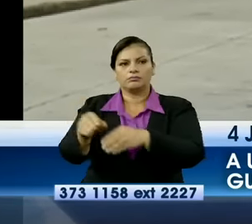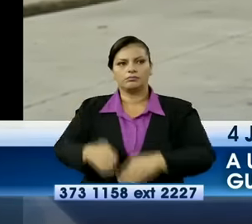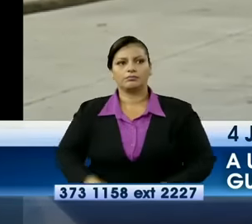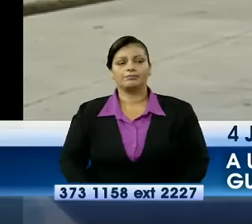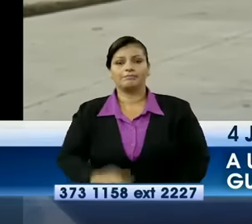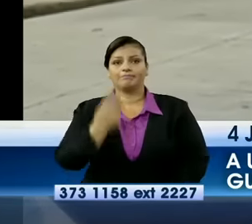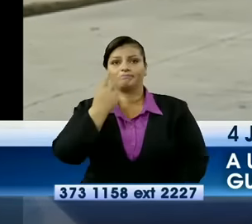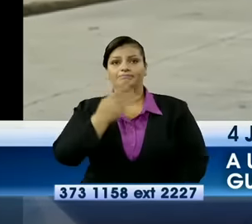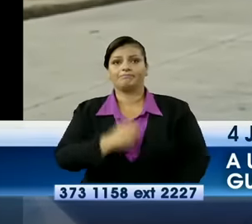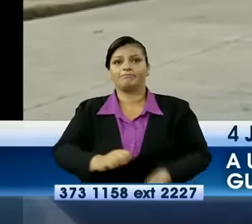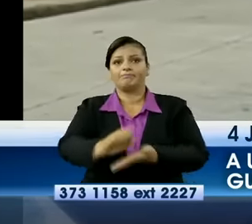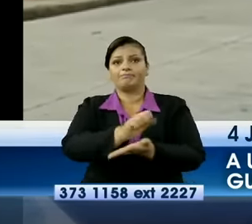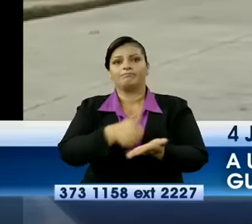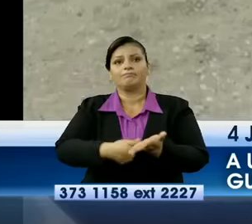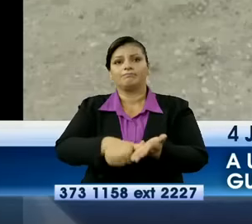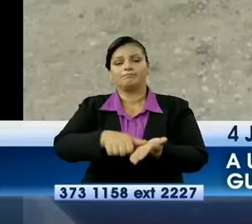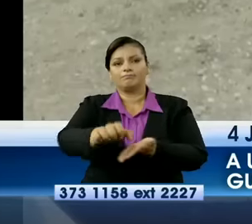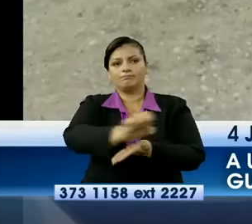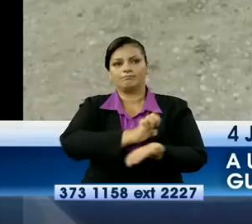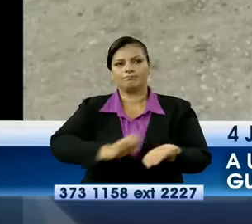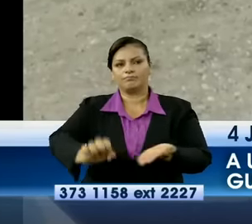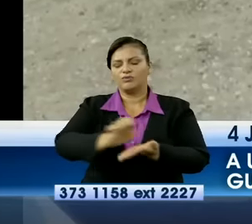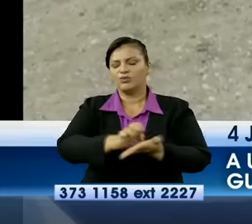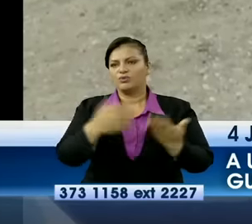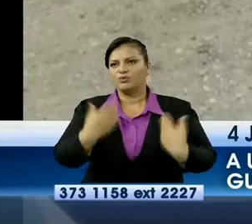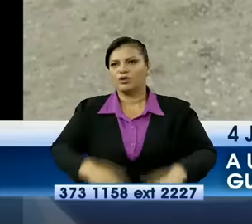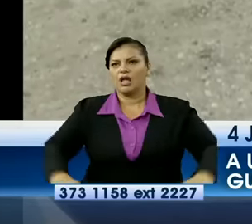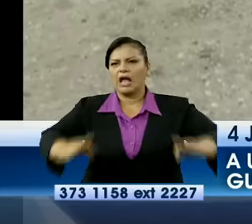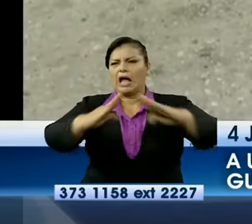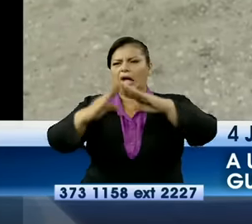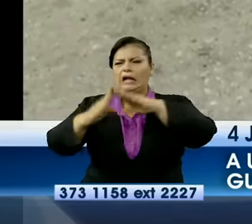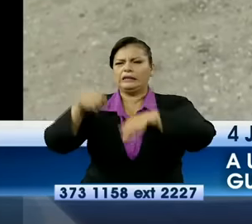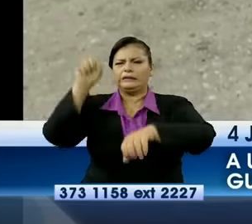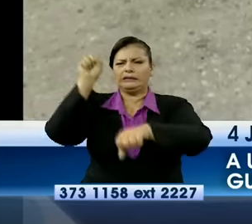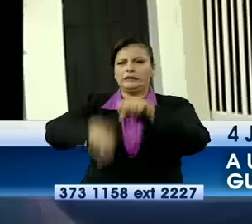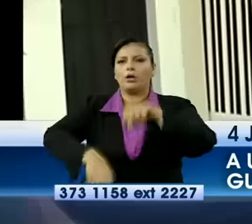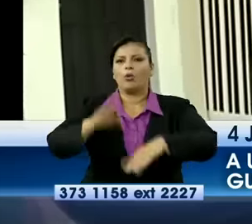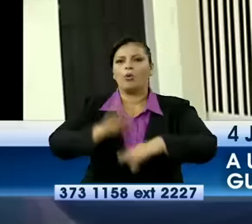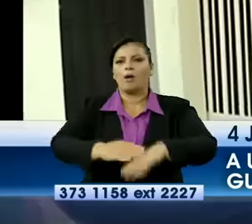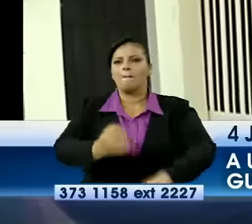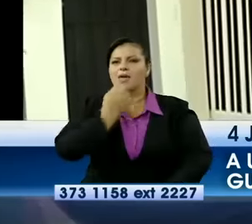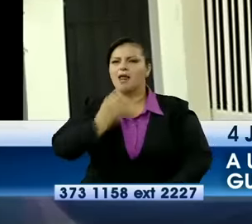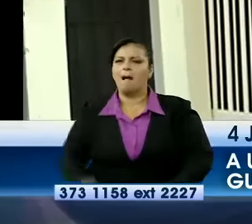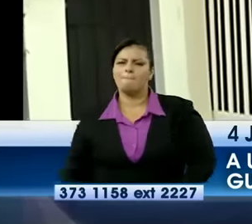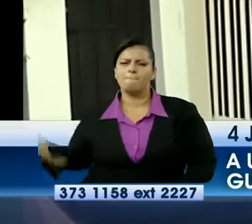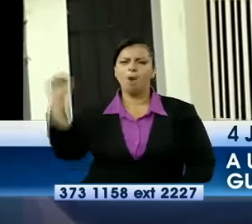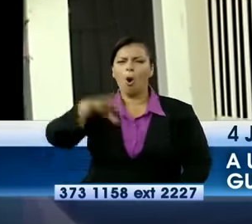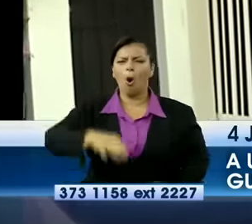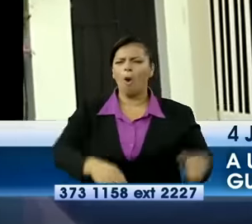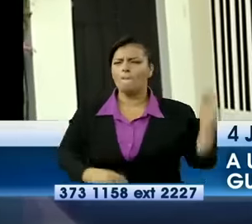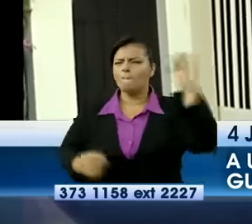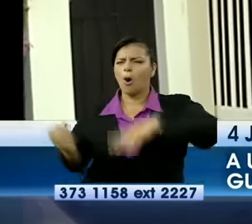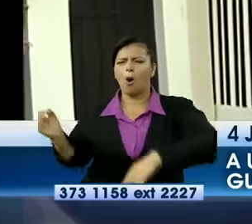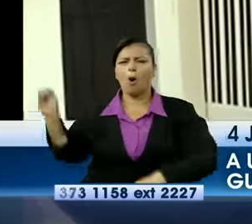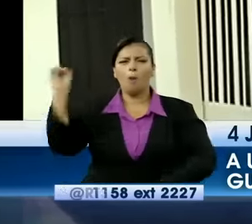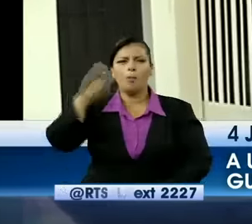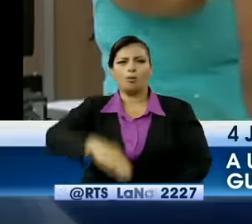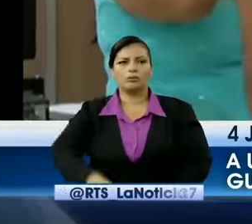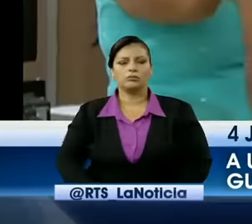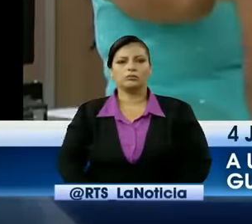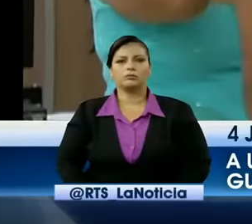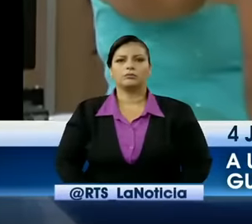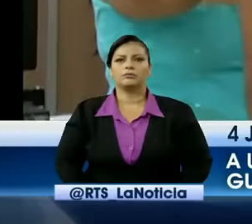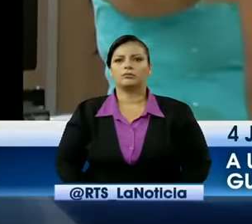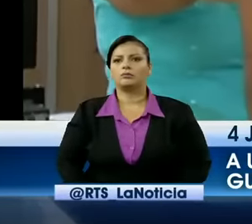resultaron afectadas por la piedriza y supuestas incursiones de vándalos. Pero de eso nadie hizo